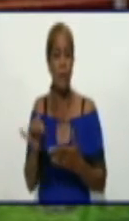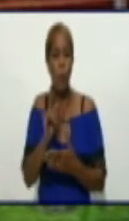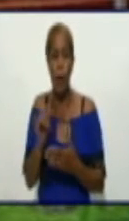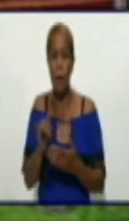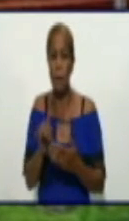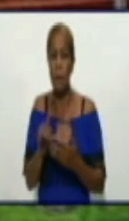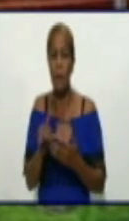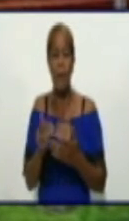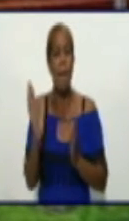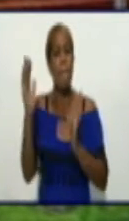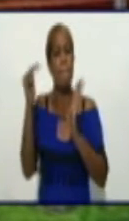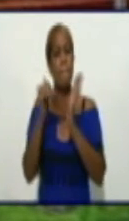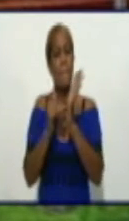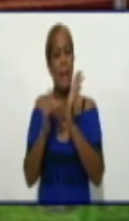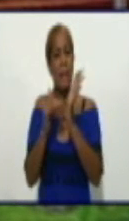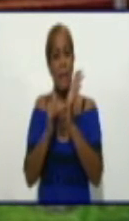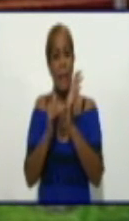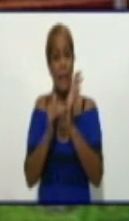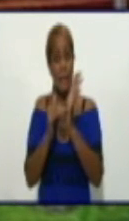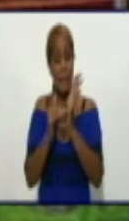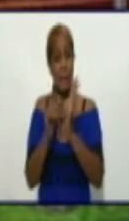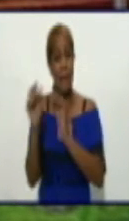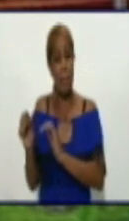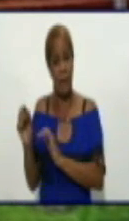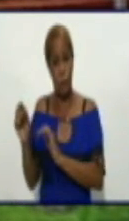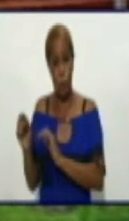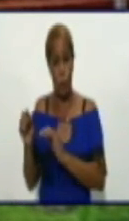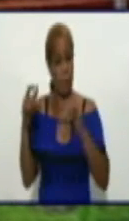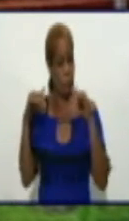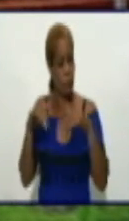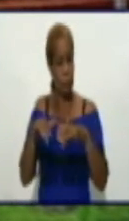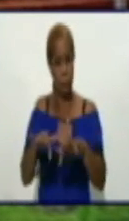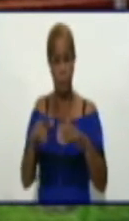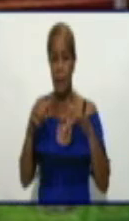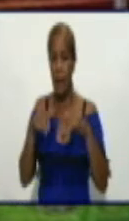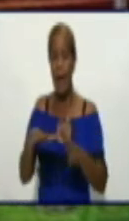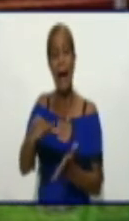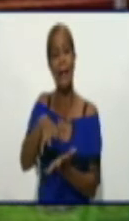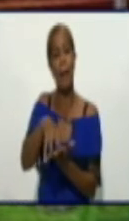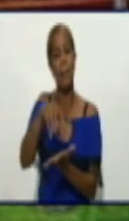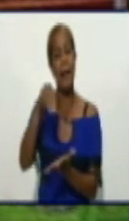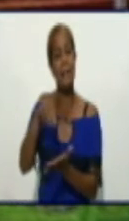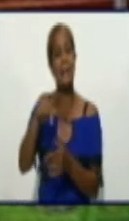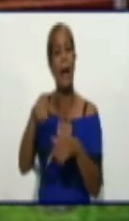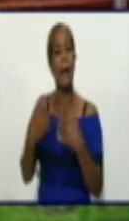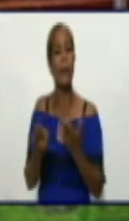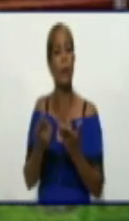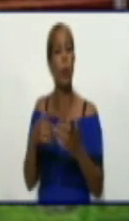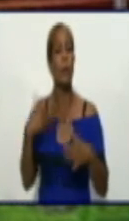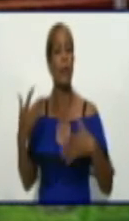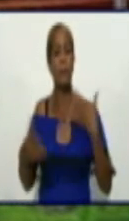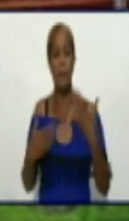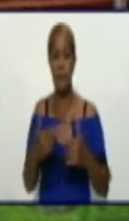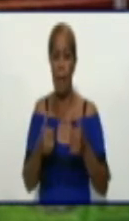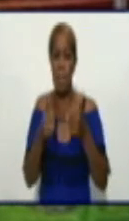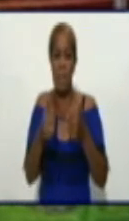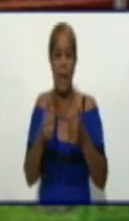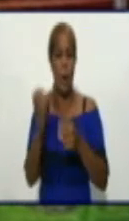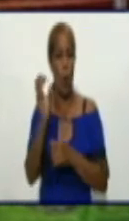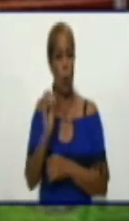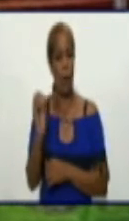de personas llenaron la plaza de ese territorio en un acto muy bien organizado, muy bien